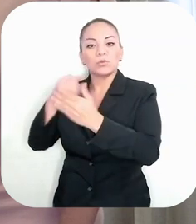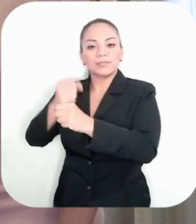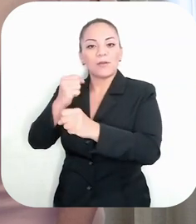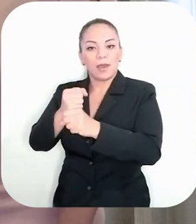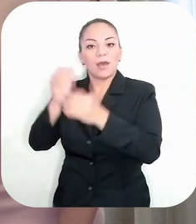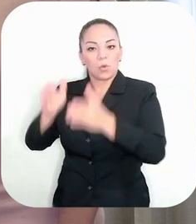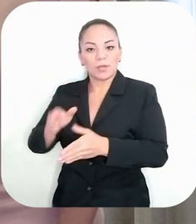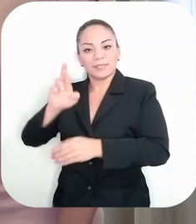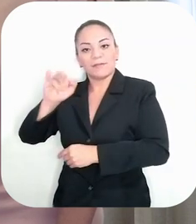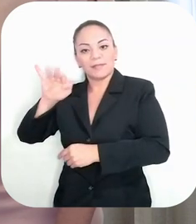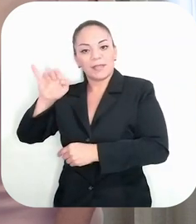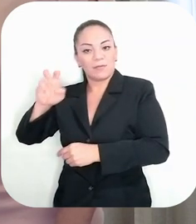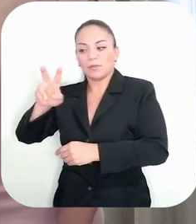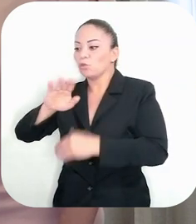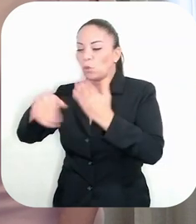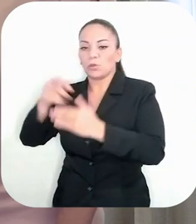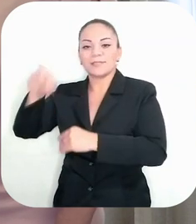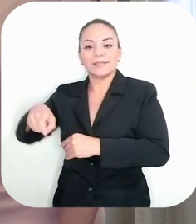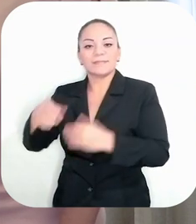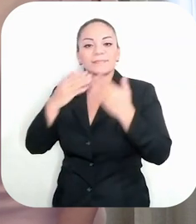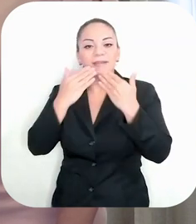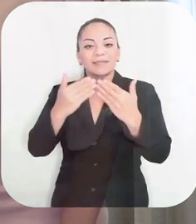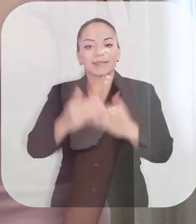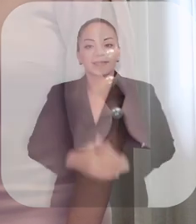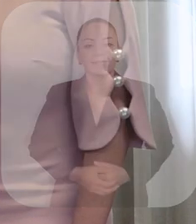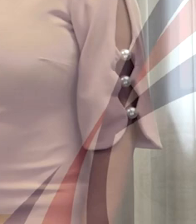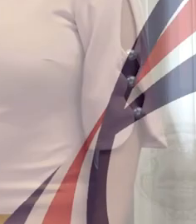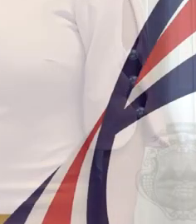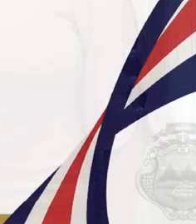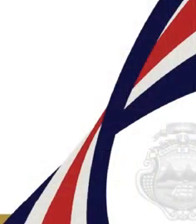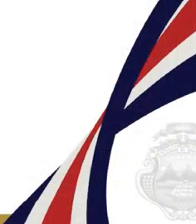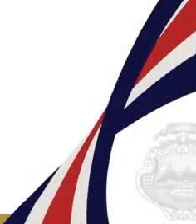RITEVE para lo que requieran. Muchísimas gracias.